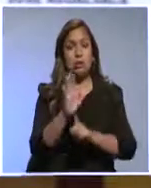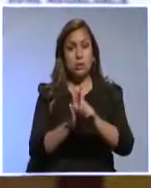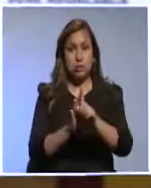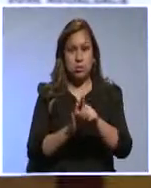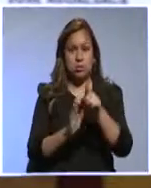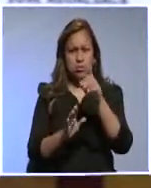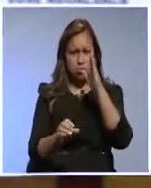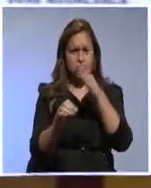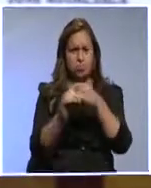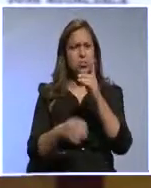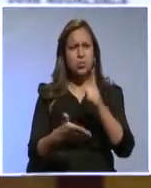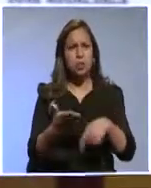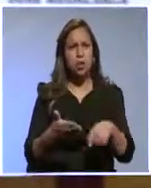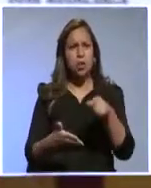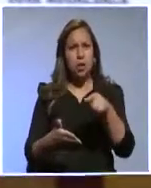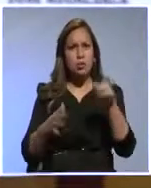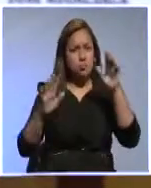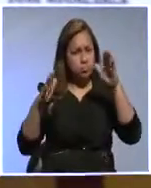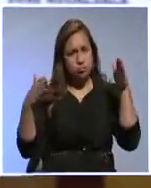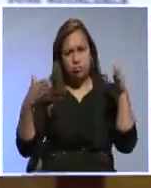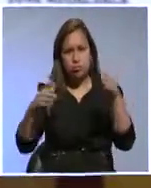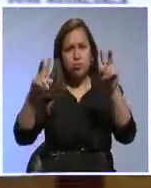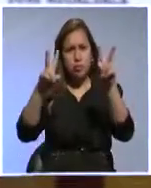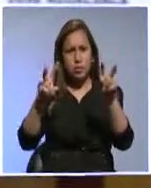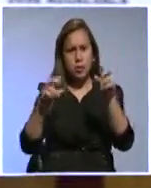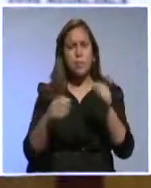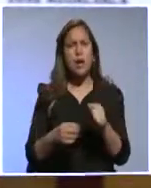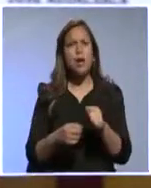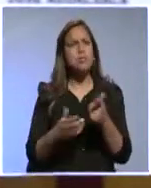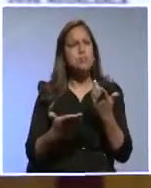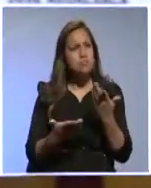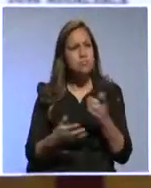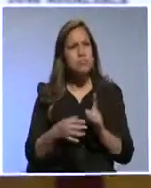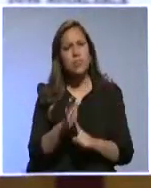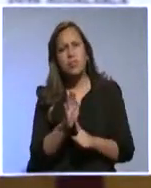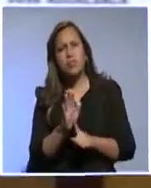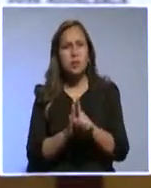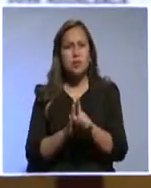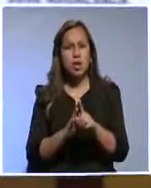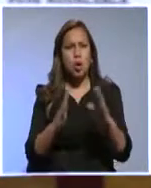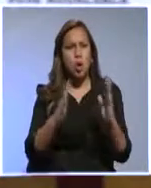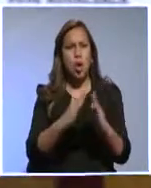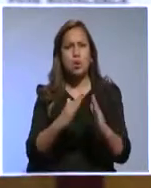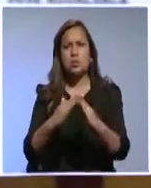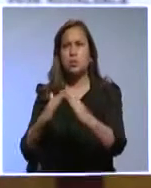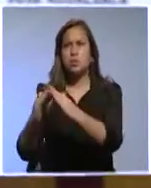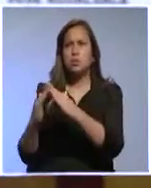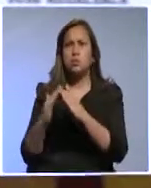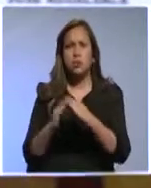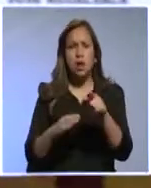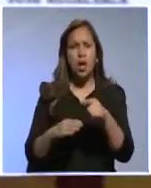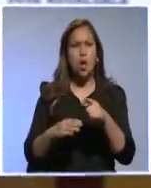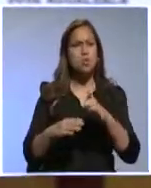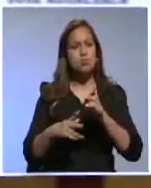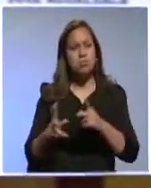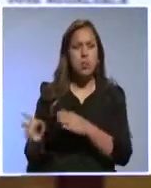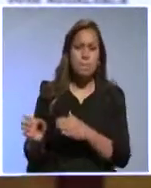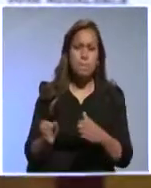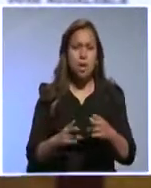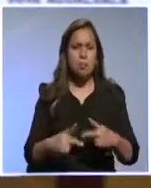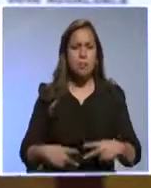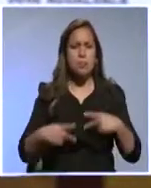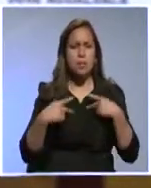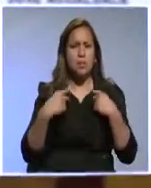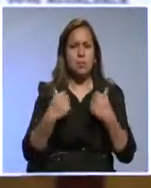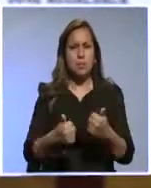dedicada expresamente a lo que es Hábitat. Y en esta entrevista hemos entrevistado a presidentes de